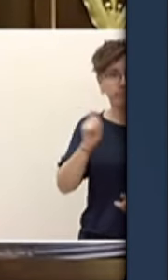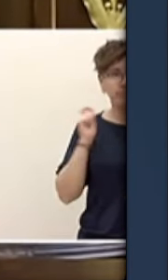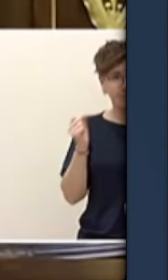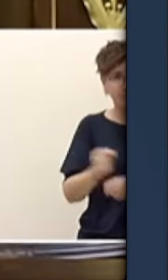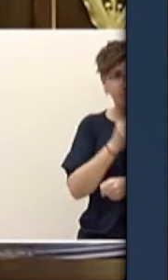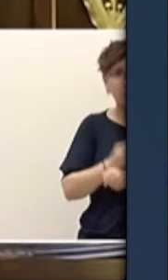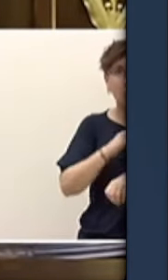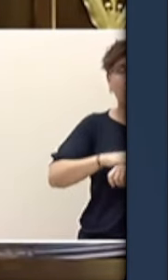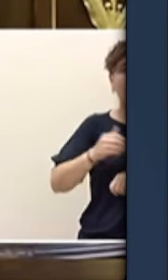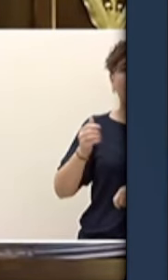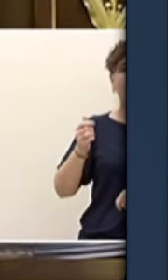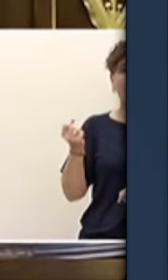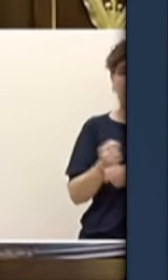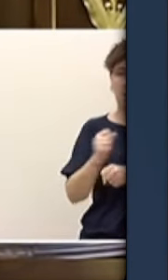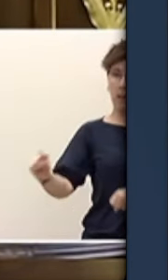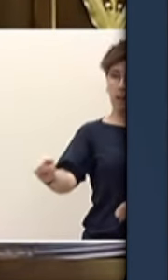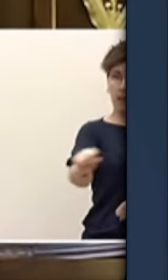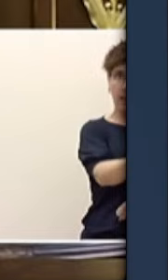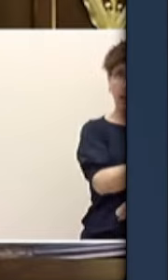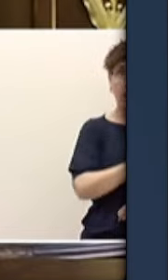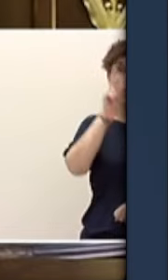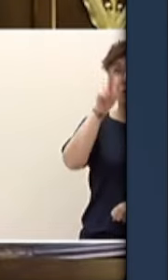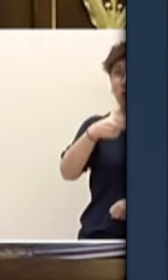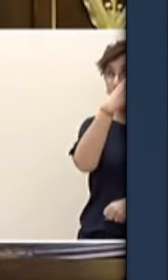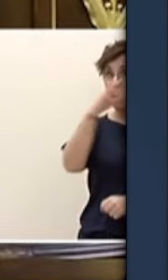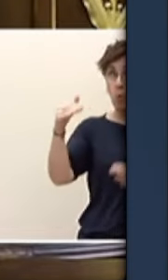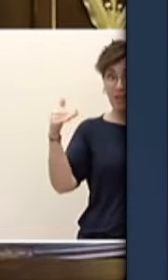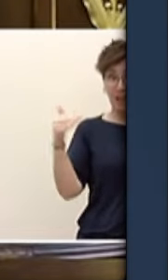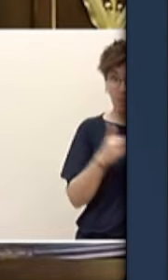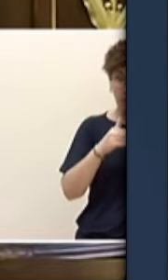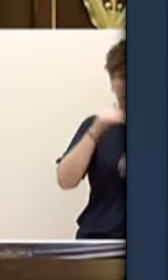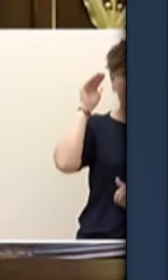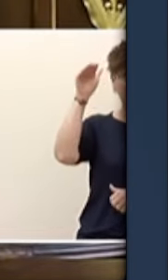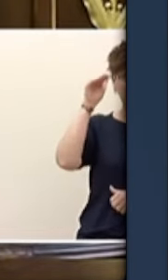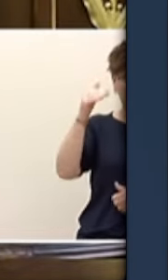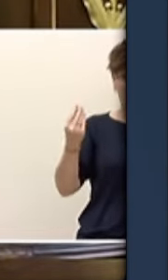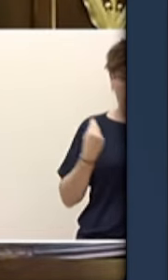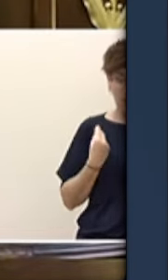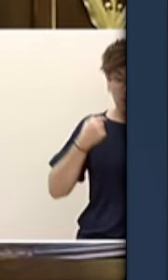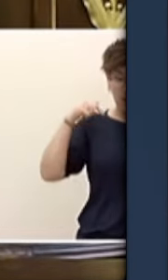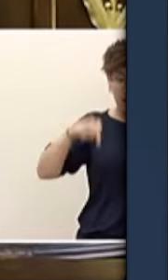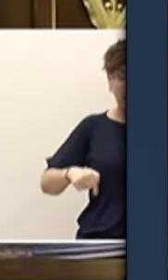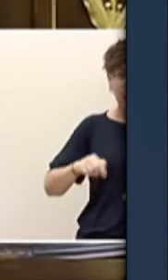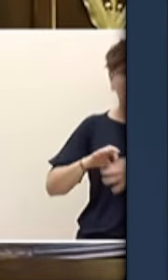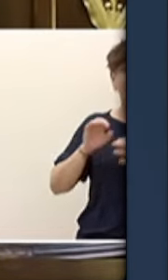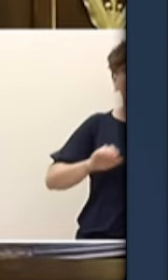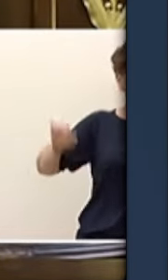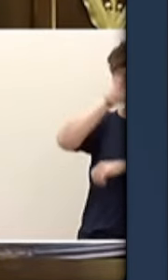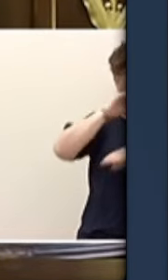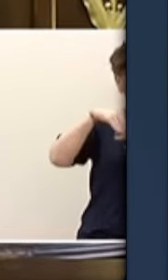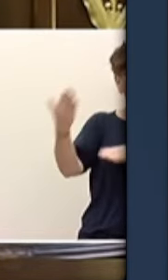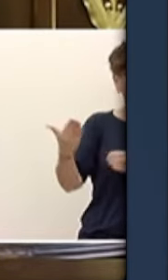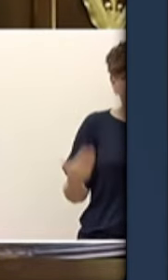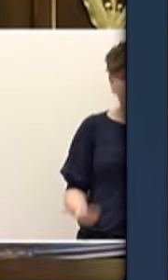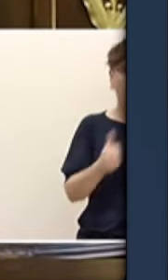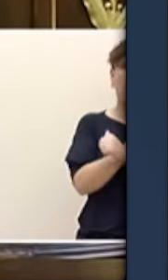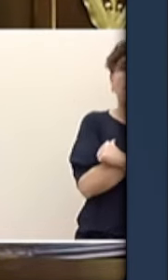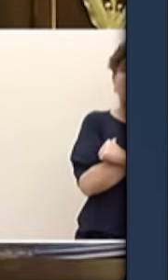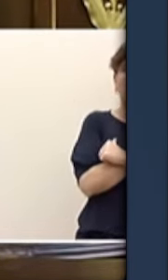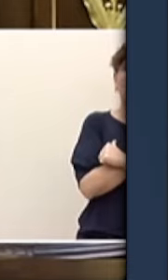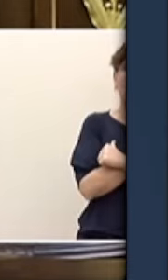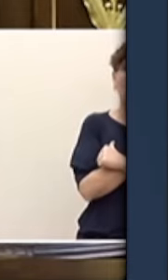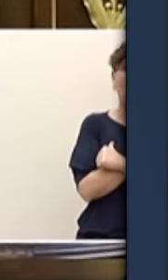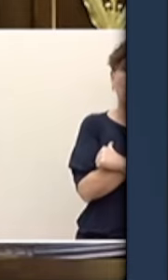residentes extracomunitarios están en paro en España y se ha ido el señor Sánchez a buscar más en vez de